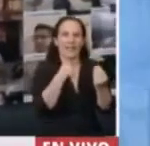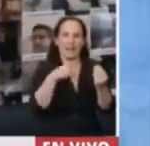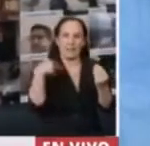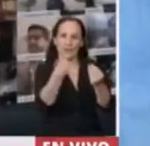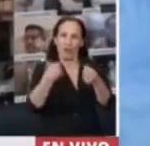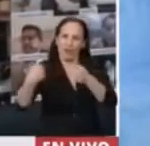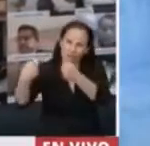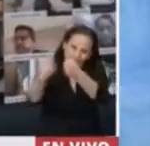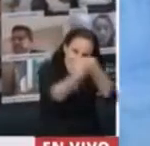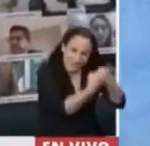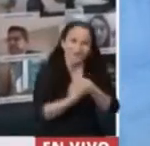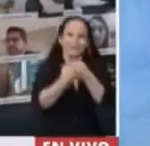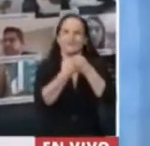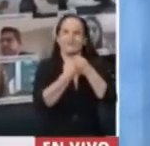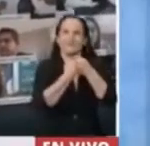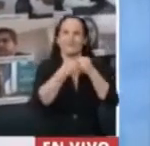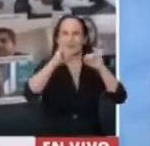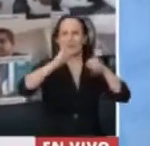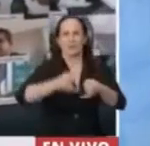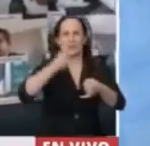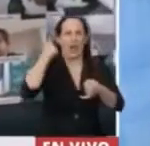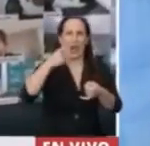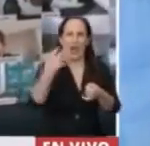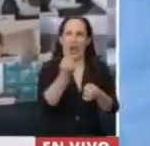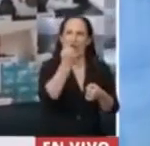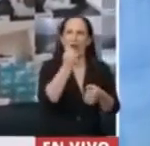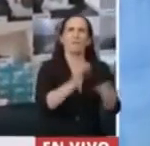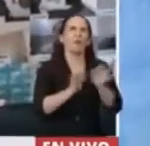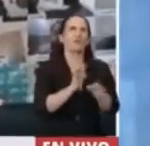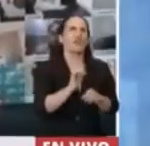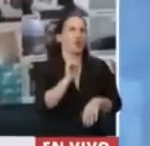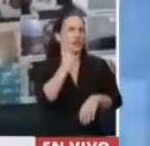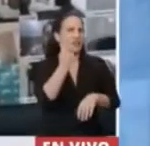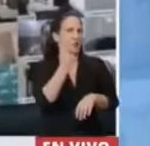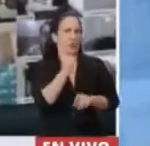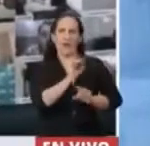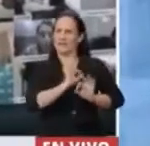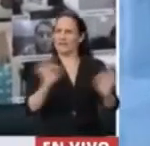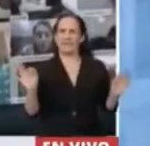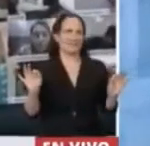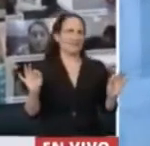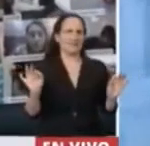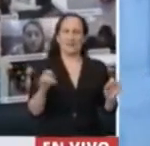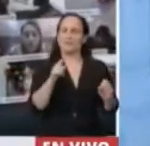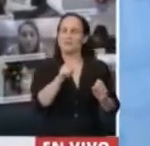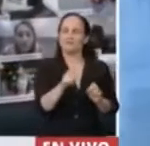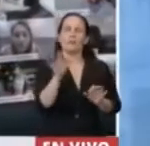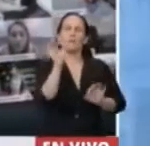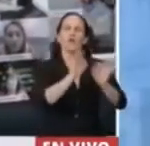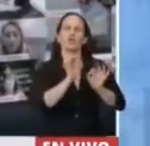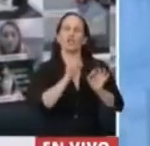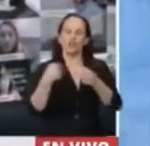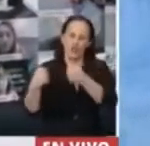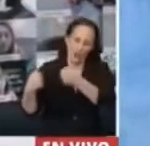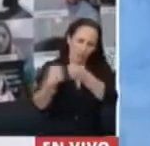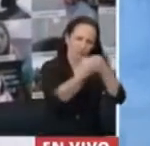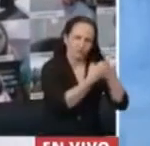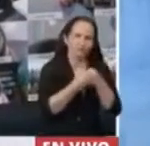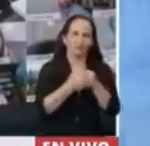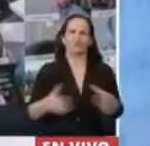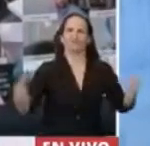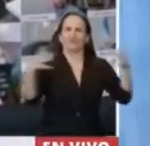Y lo logramos. No va a salir el proyecto de nadie, va a salir el proyecto del consenso. El proyecto que